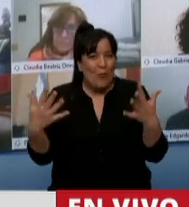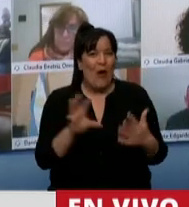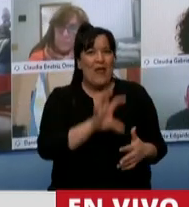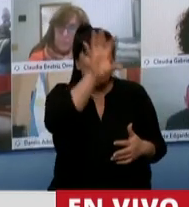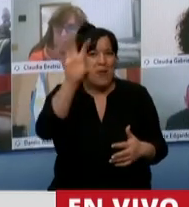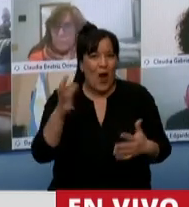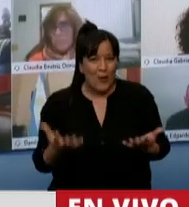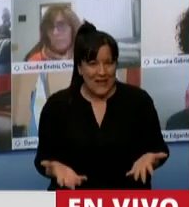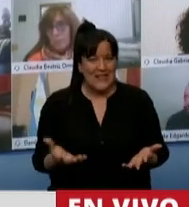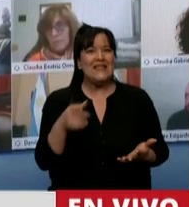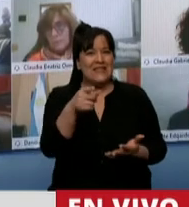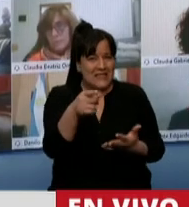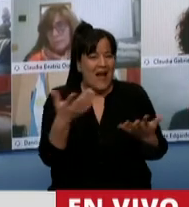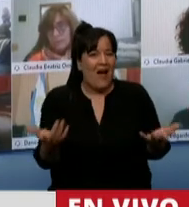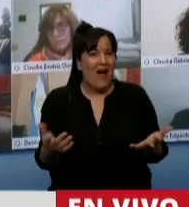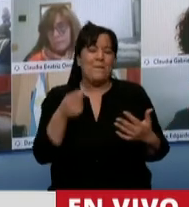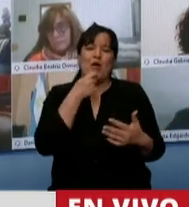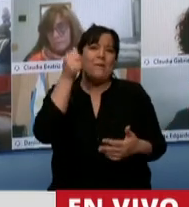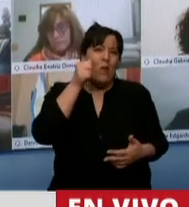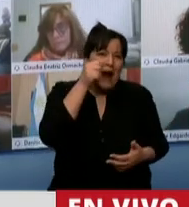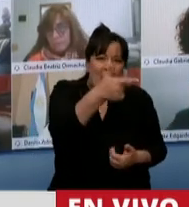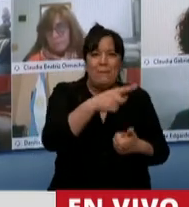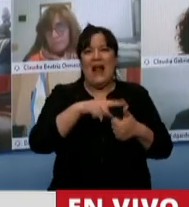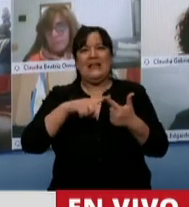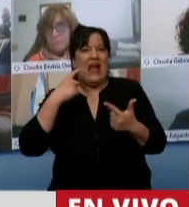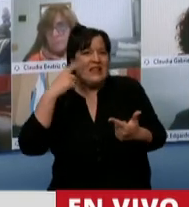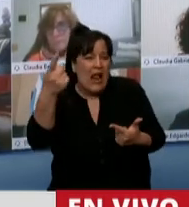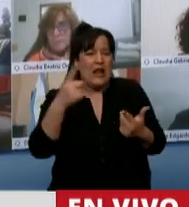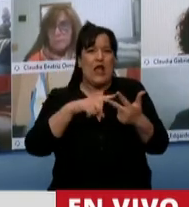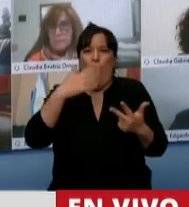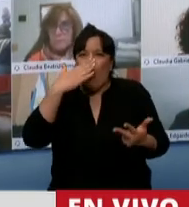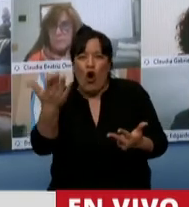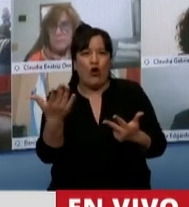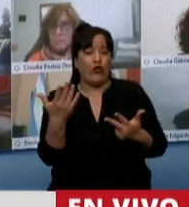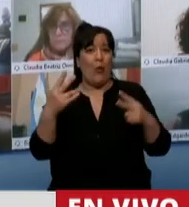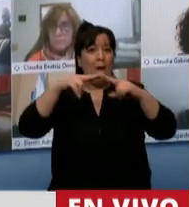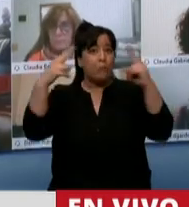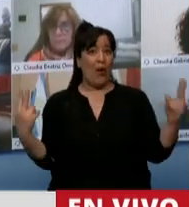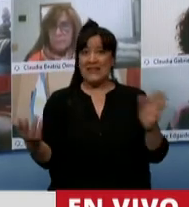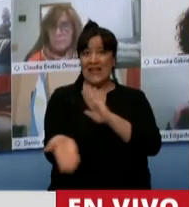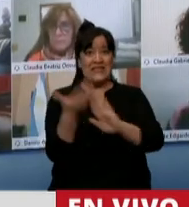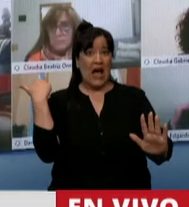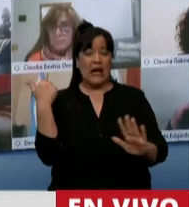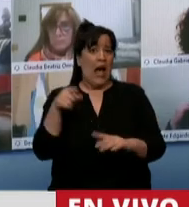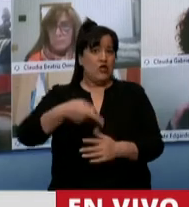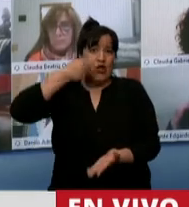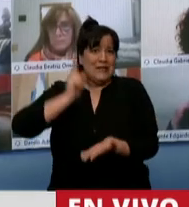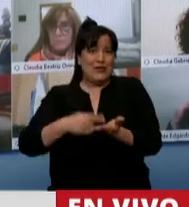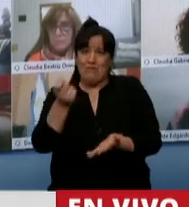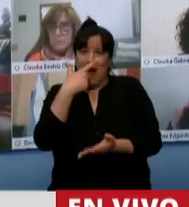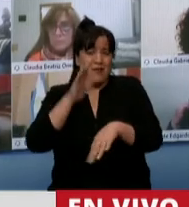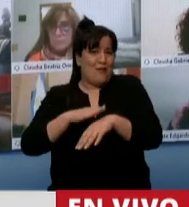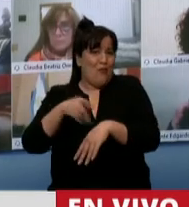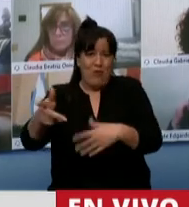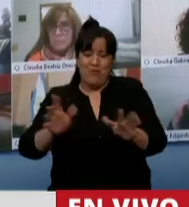principales centros emisores de turismo del país, como es Mar del Plata, como es Entre Ríos, como es Córdoba. Esa fue una medida mortal del macrismo sumado después